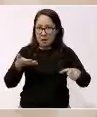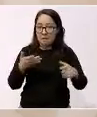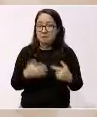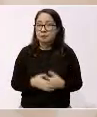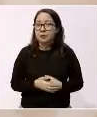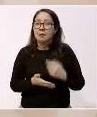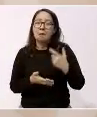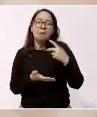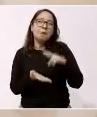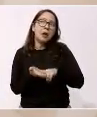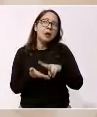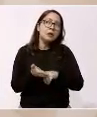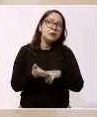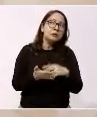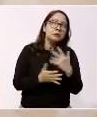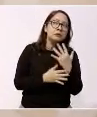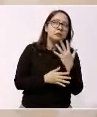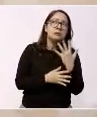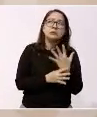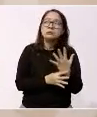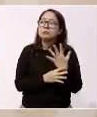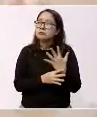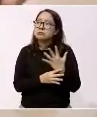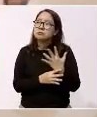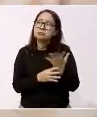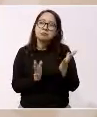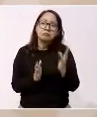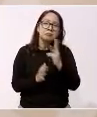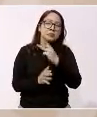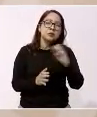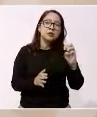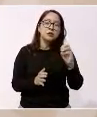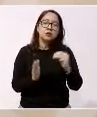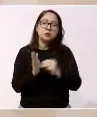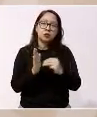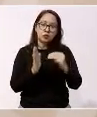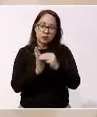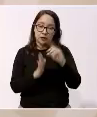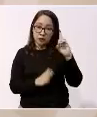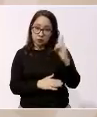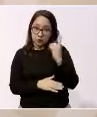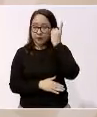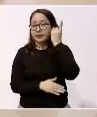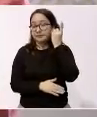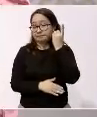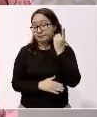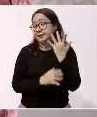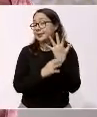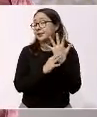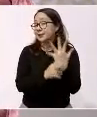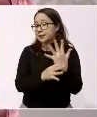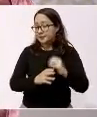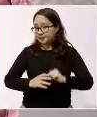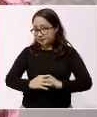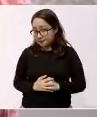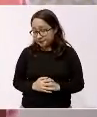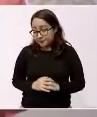valía 300 millones de dólares, supuestamente,